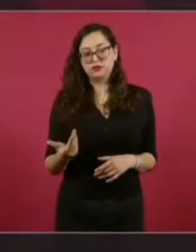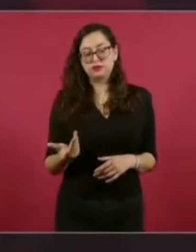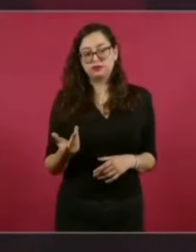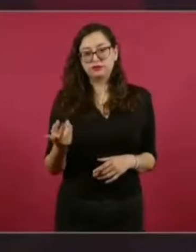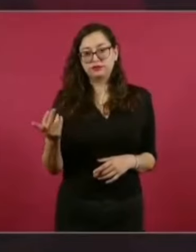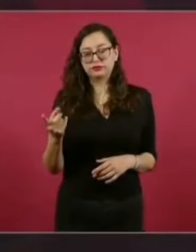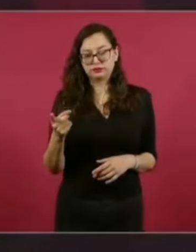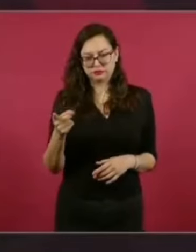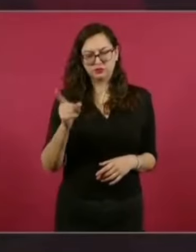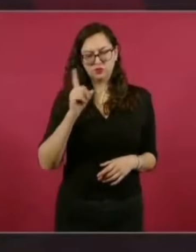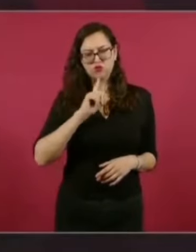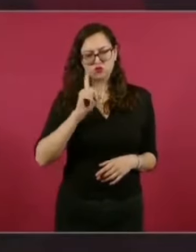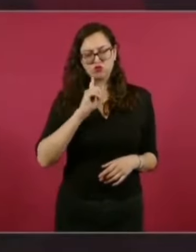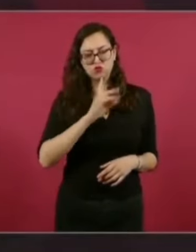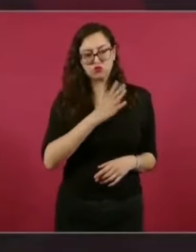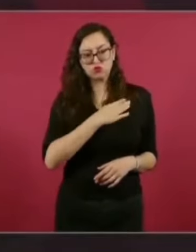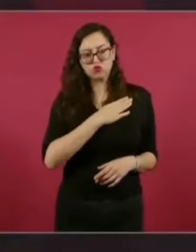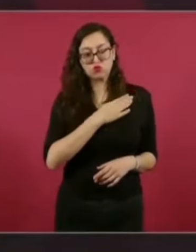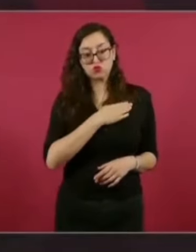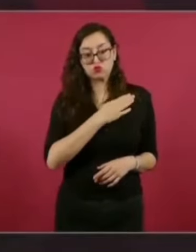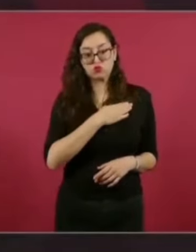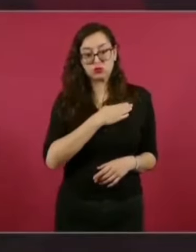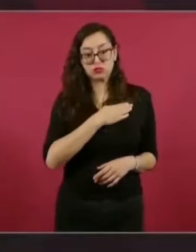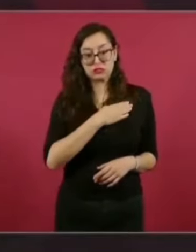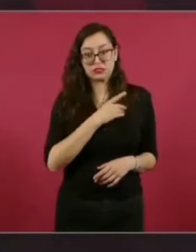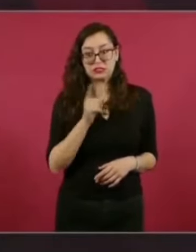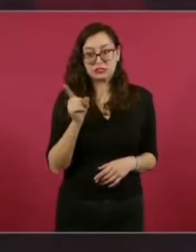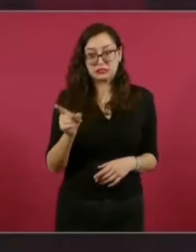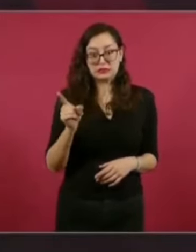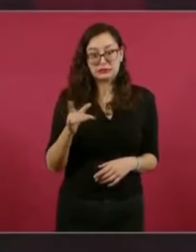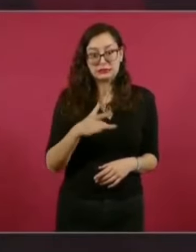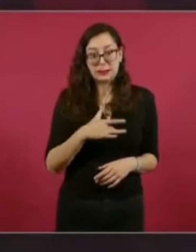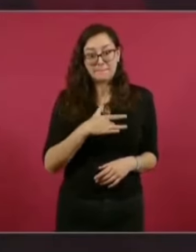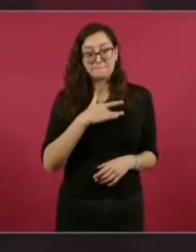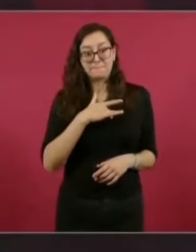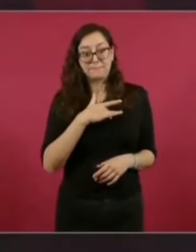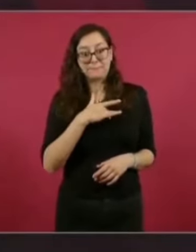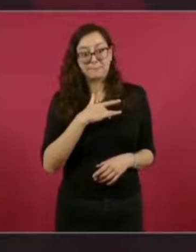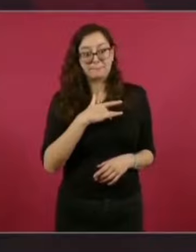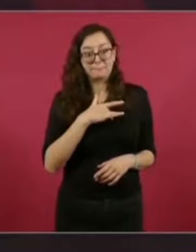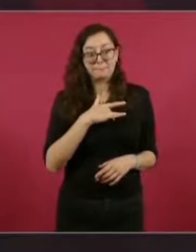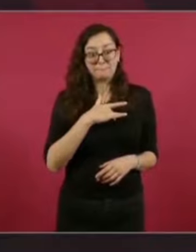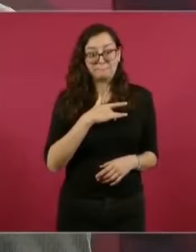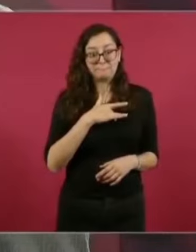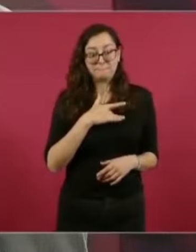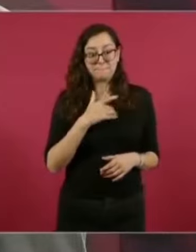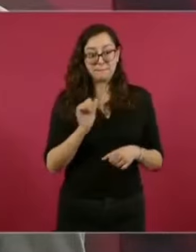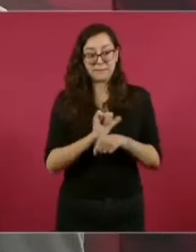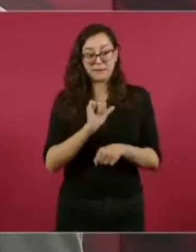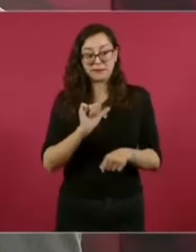muy buena, tenía que meterse en la cajuela.